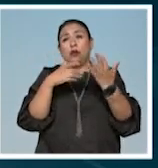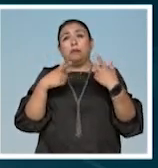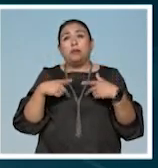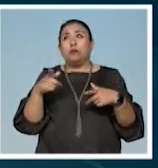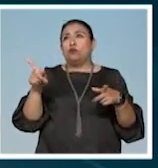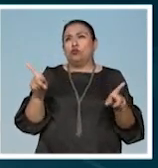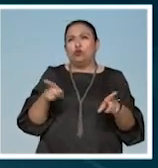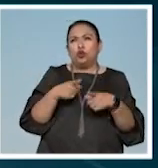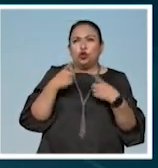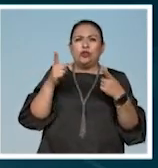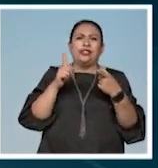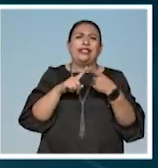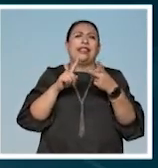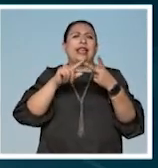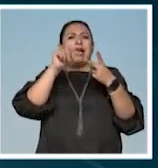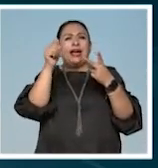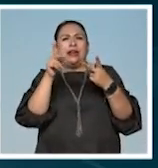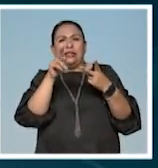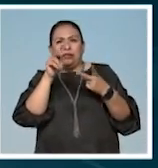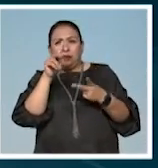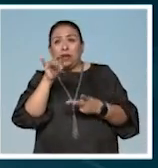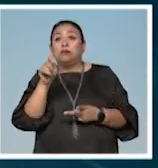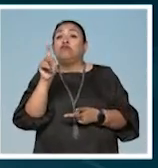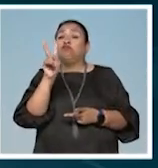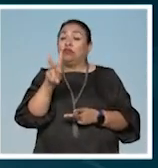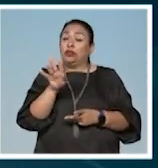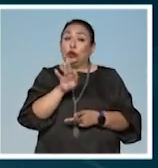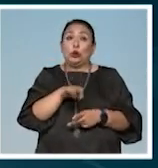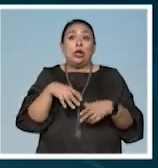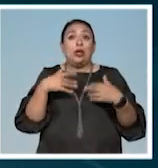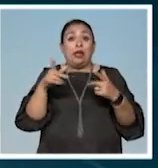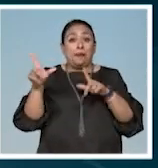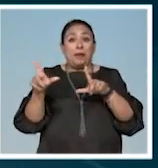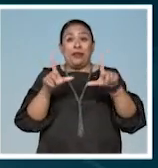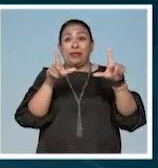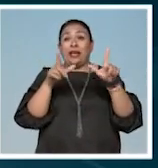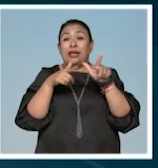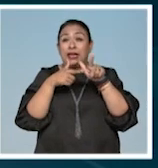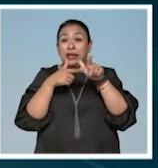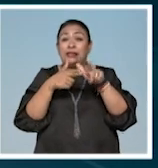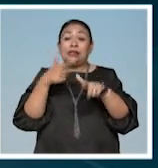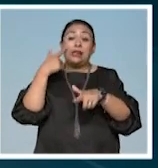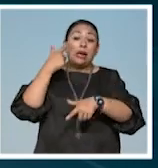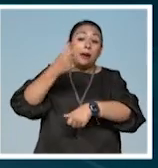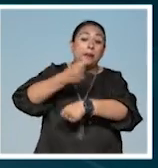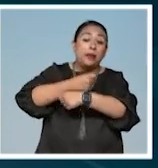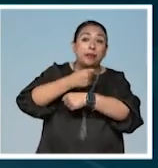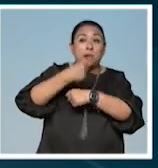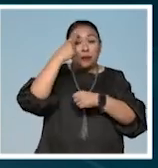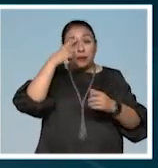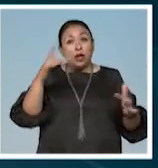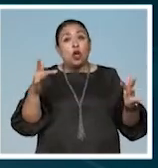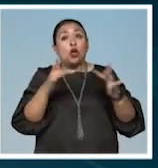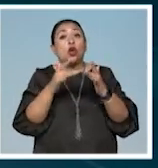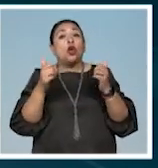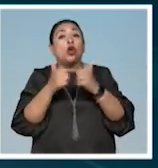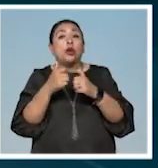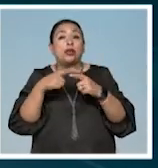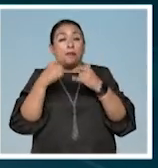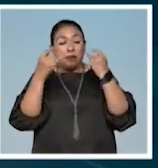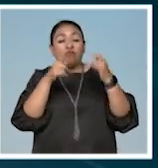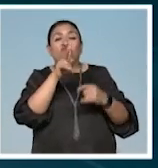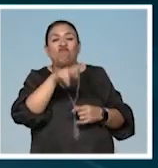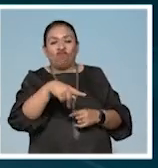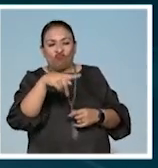En la música, en las artes plásticas, y celebramos que esta pantalla sigue siendo una ventana Grandes conciertos, Rafa. Para conectarnos con los creadores, grandes